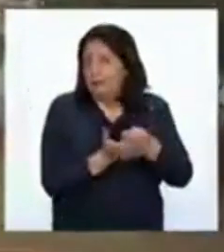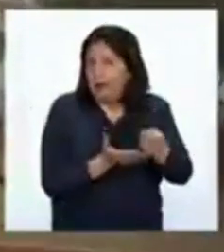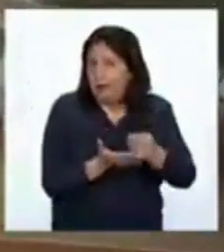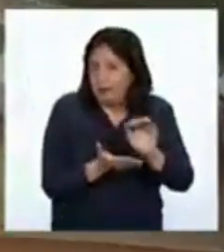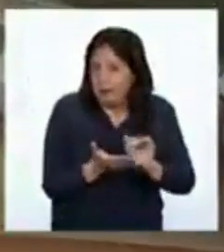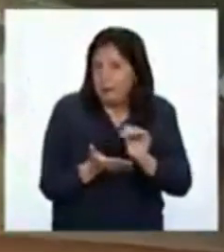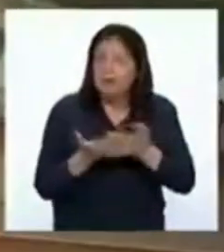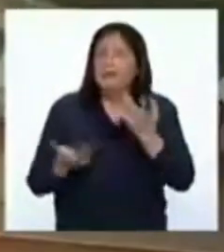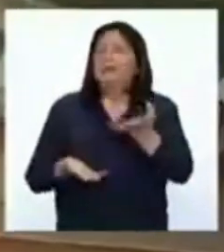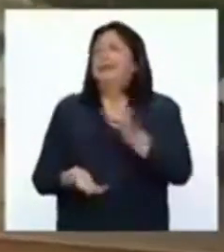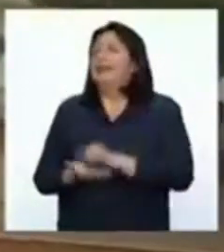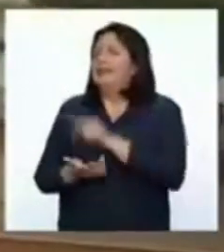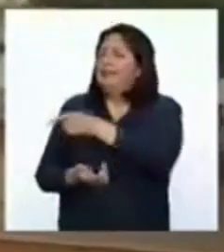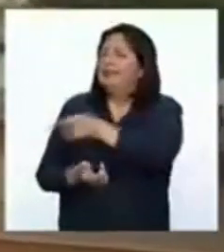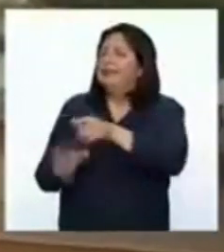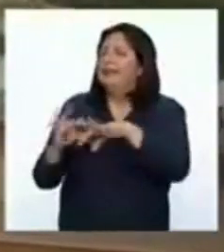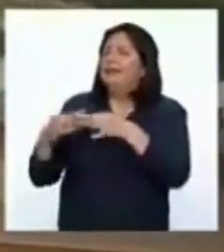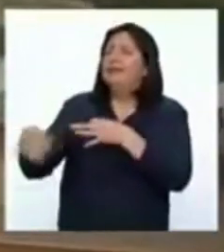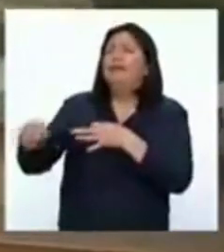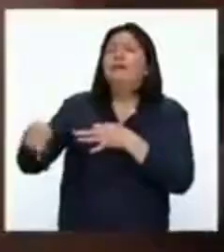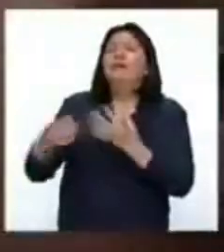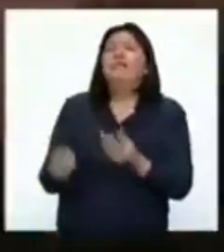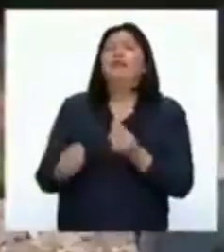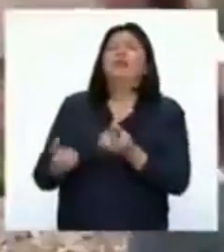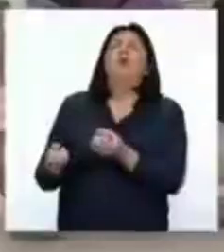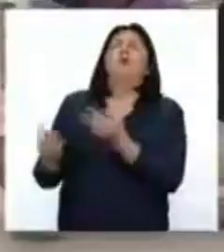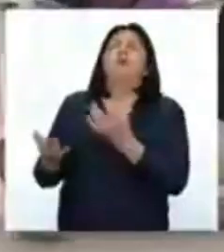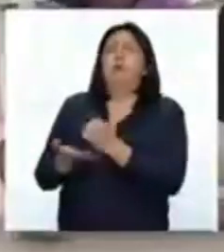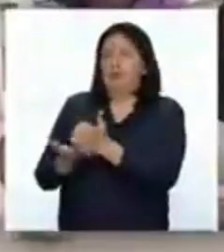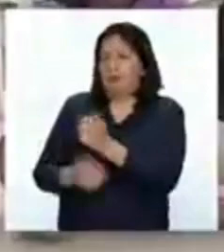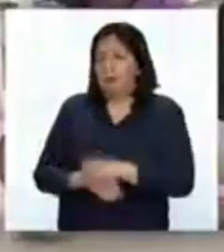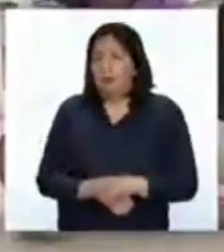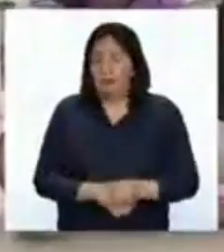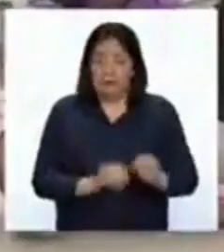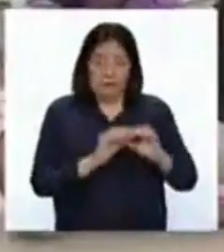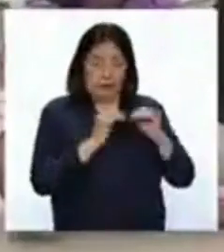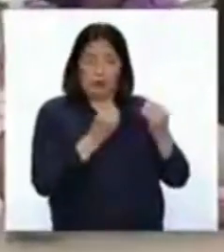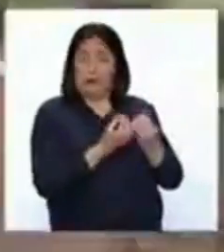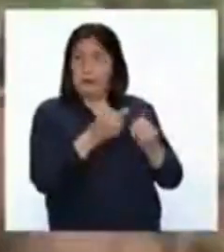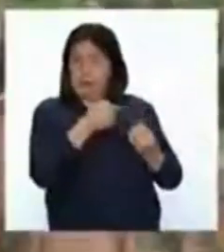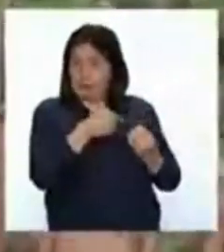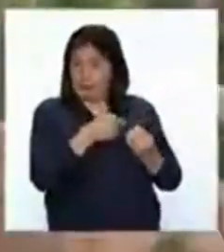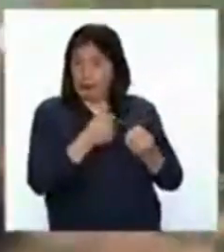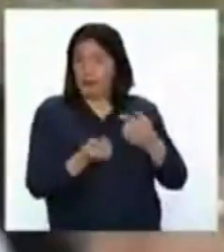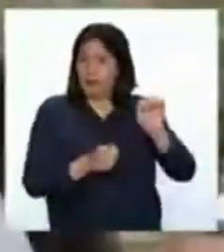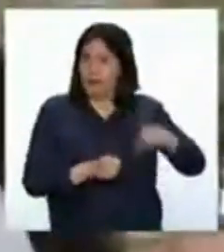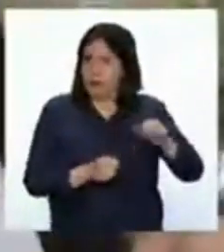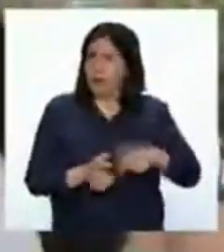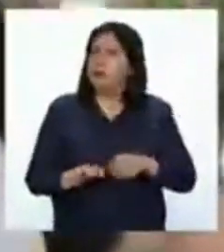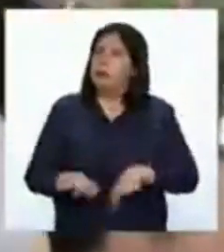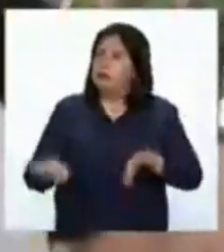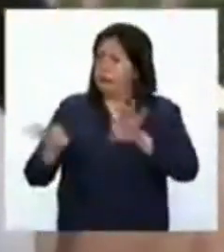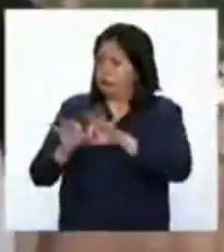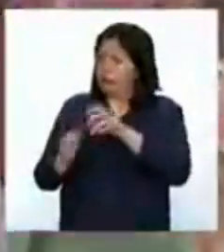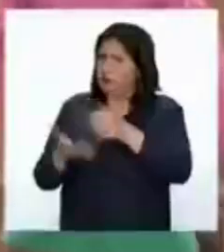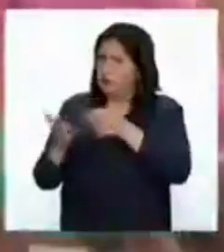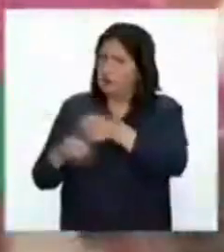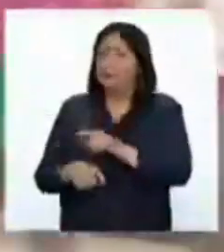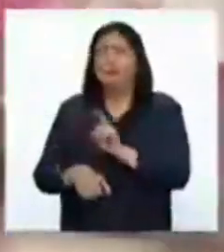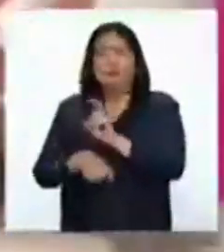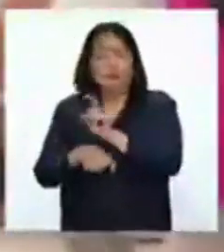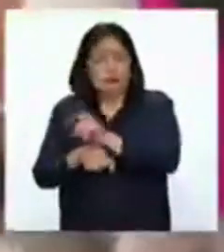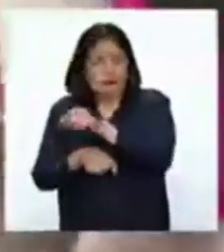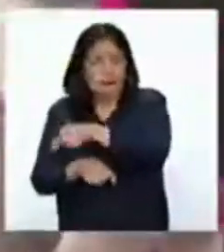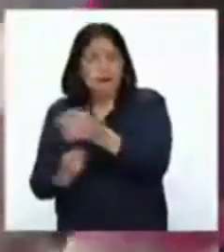Y el impacto que podríamos tener en esa familia económicamente. Nutri-Educate es importante que se desarrolle en este